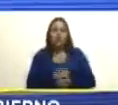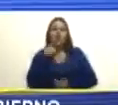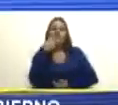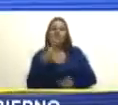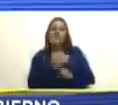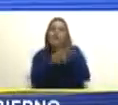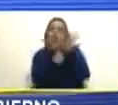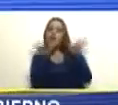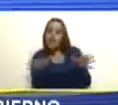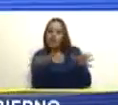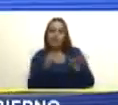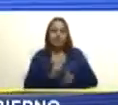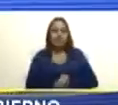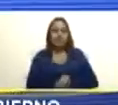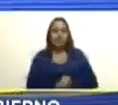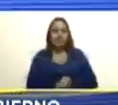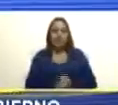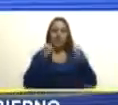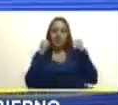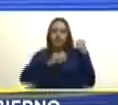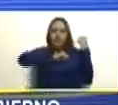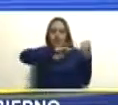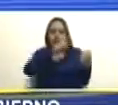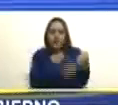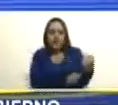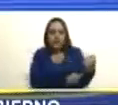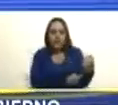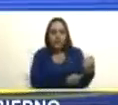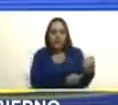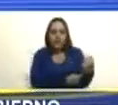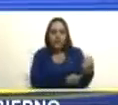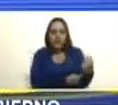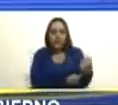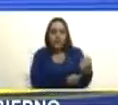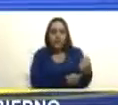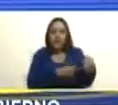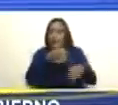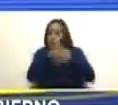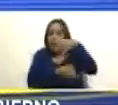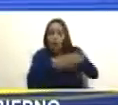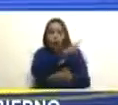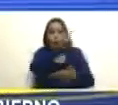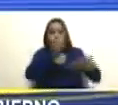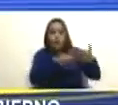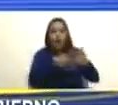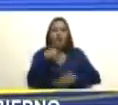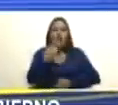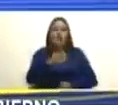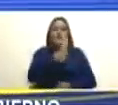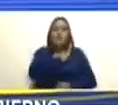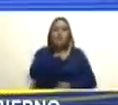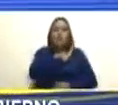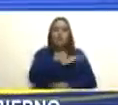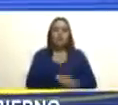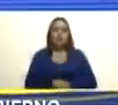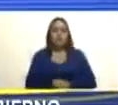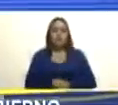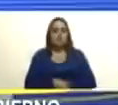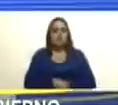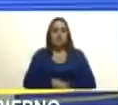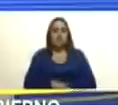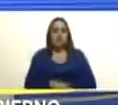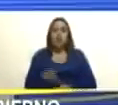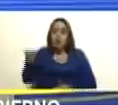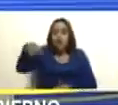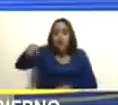clara fuerte y explícita con voz propia y